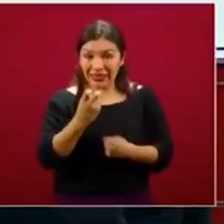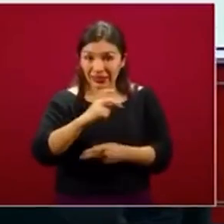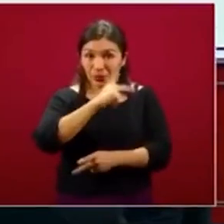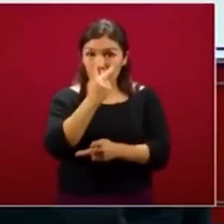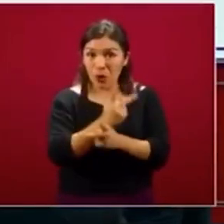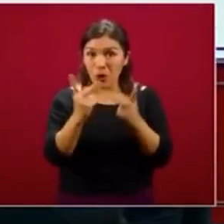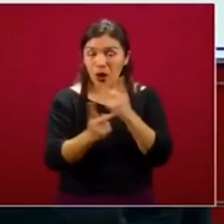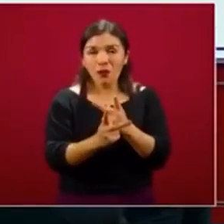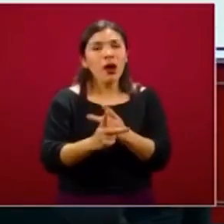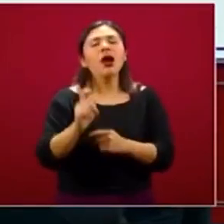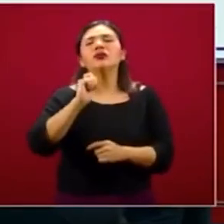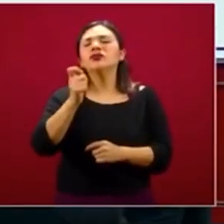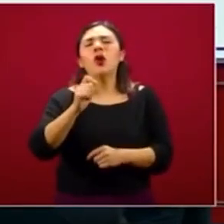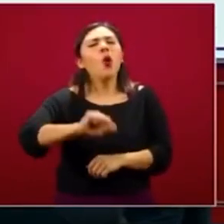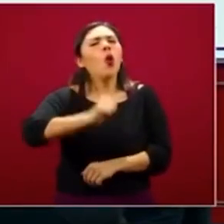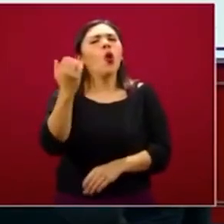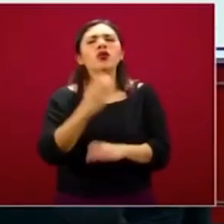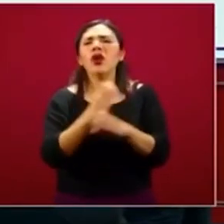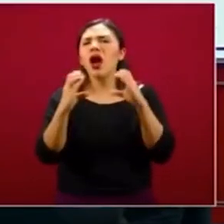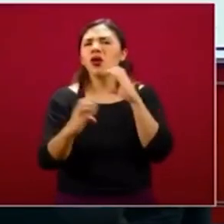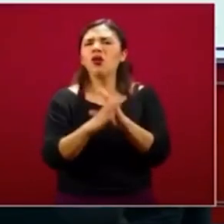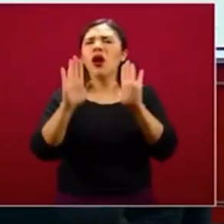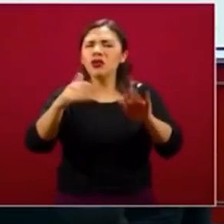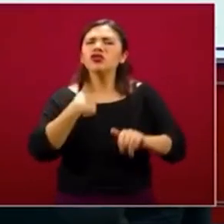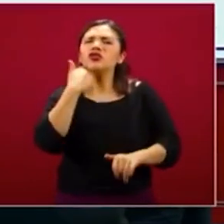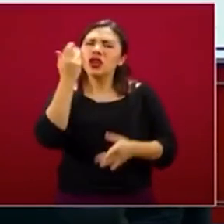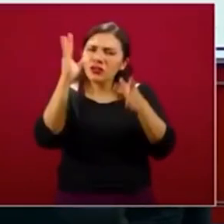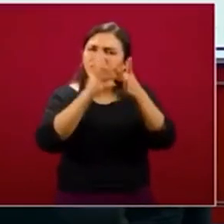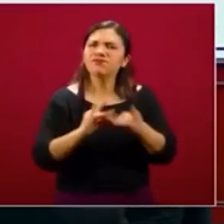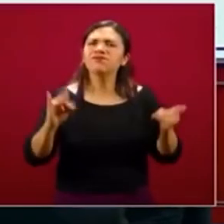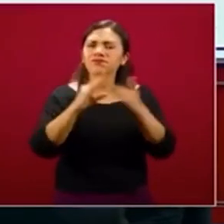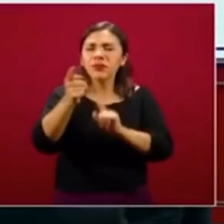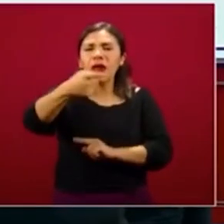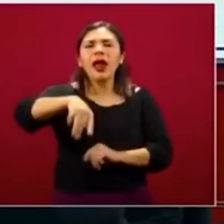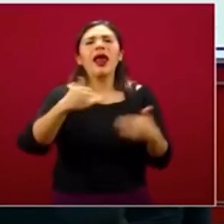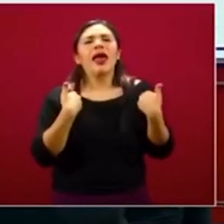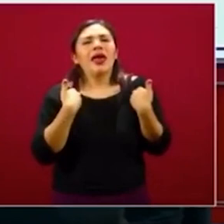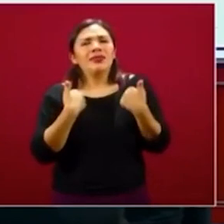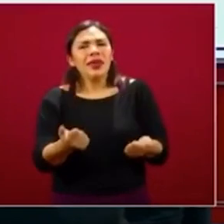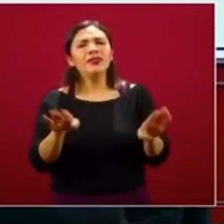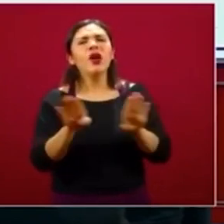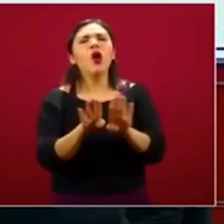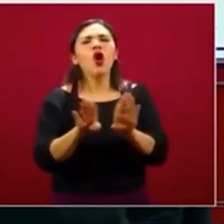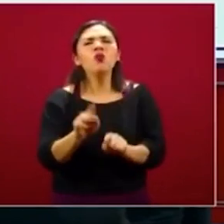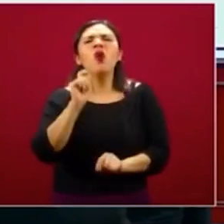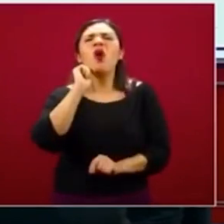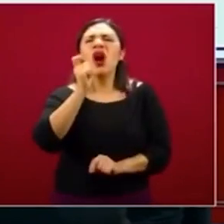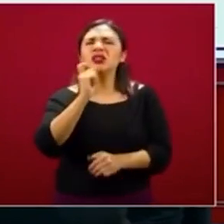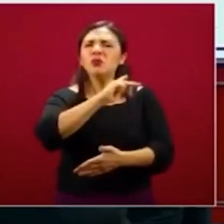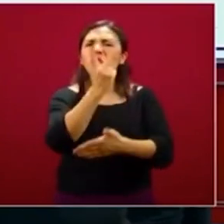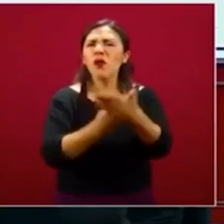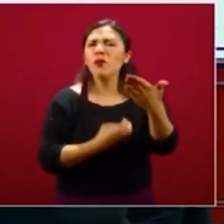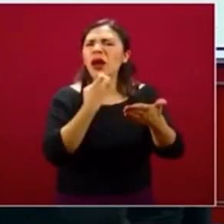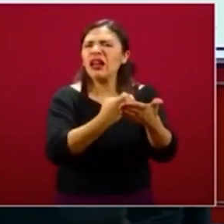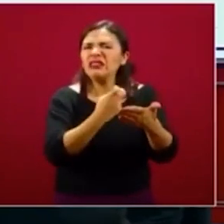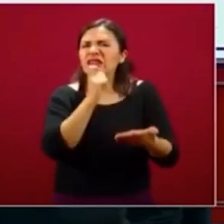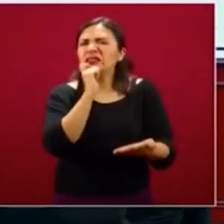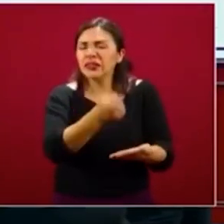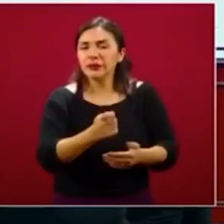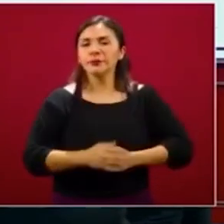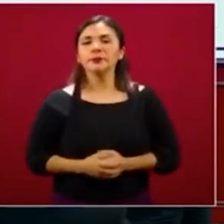Es otra cosa y es lo que quisiera platicarles para poder darnos a entender un poquito de qué se trata Sembrando Vida.